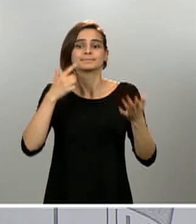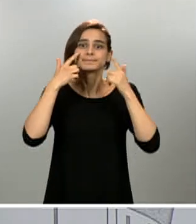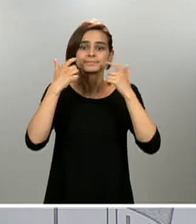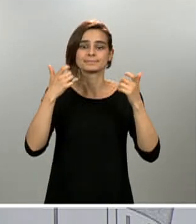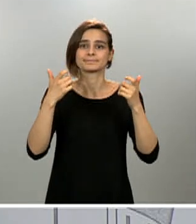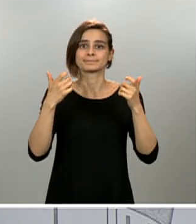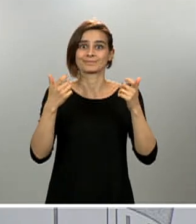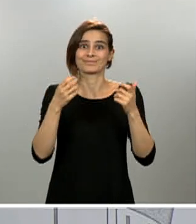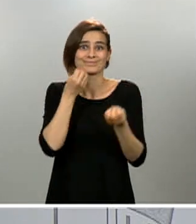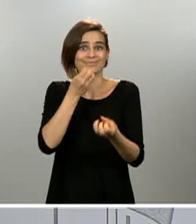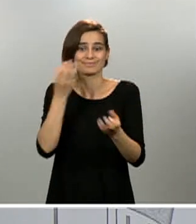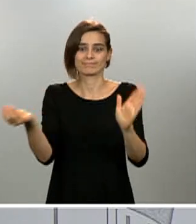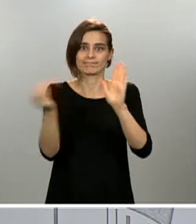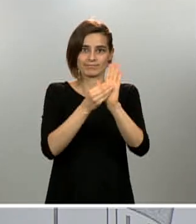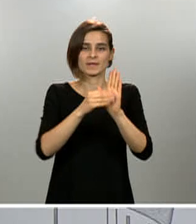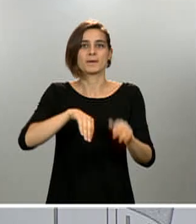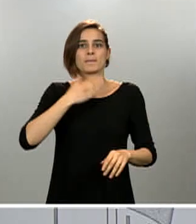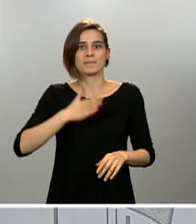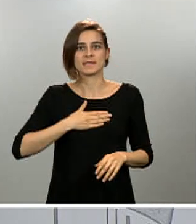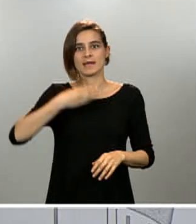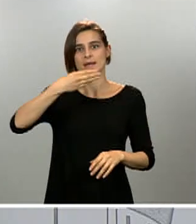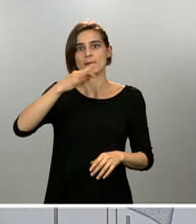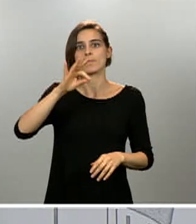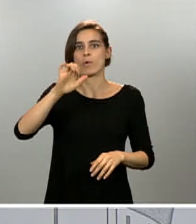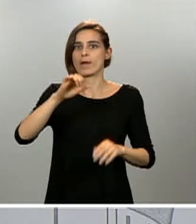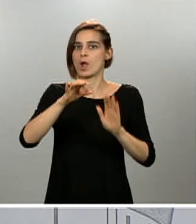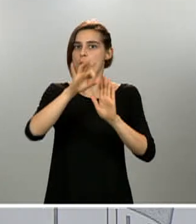aparecer publicadas mañana en el Boletín Oficial del Estado para conocimiento de toda la ciudadanía.